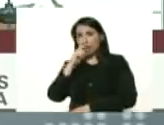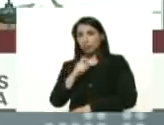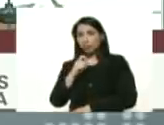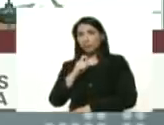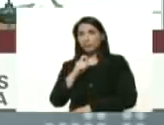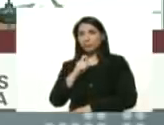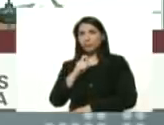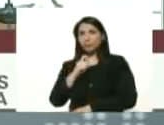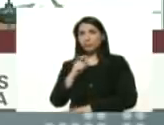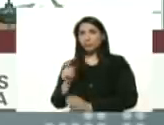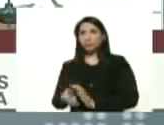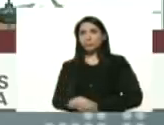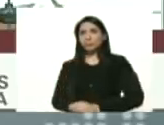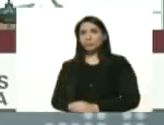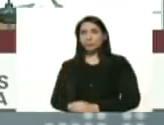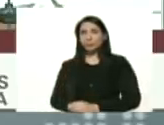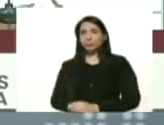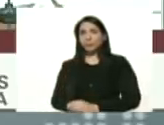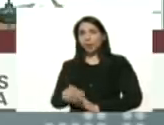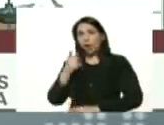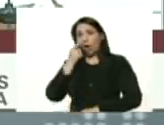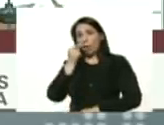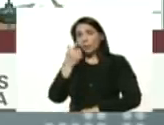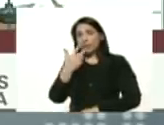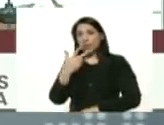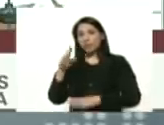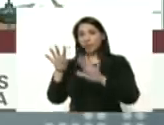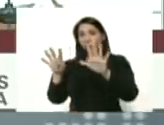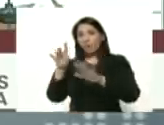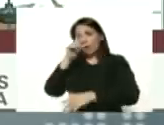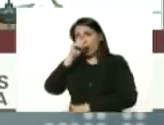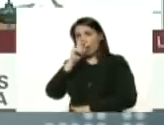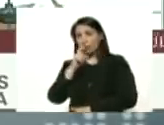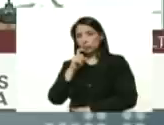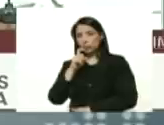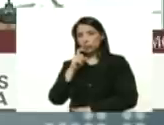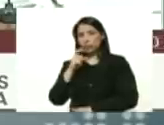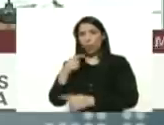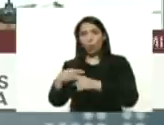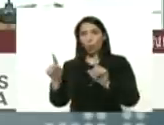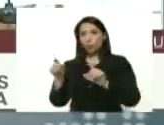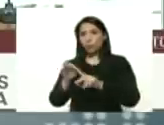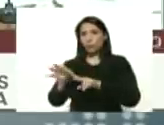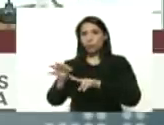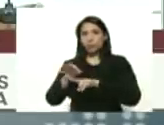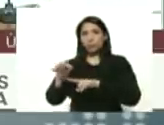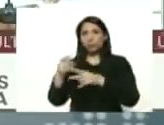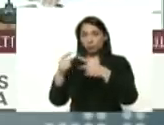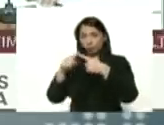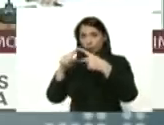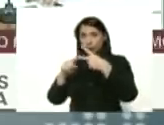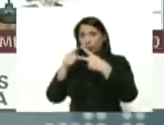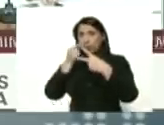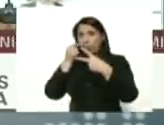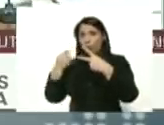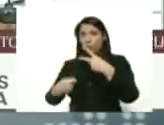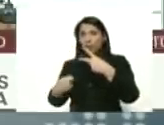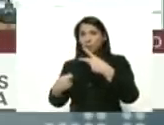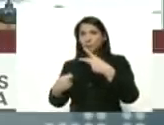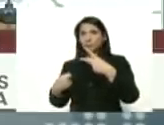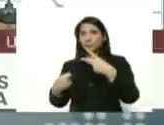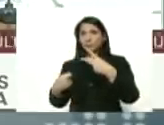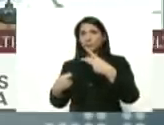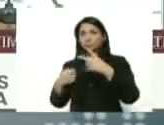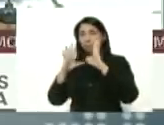Díaz y un hombre de 39 años municipio Arismendi alerta alerta